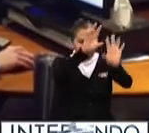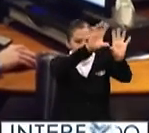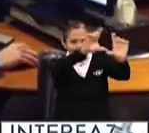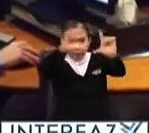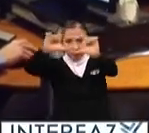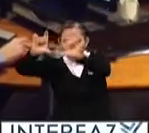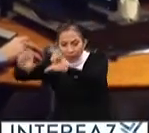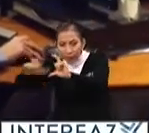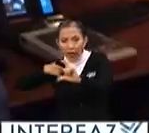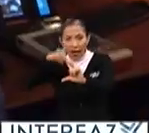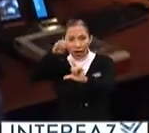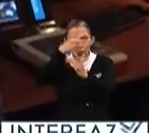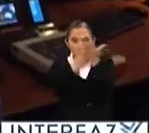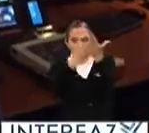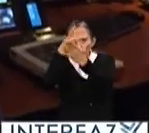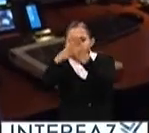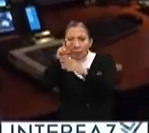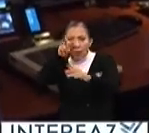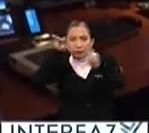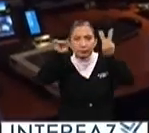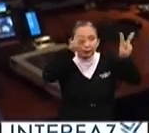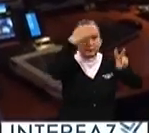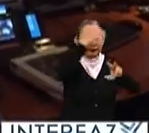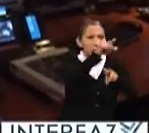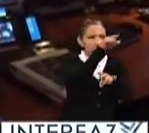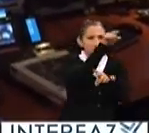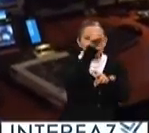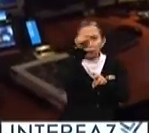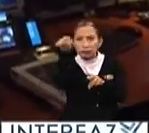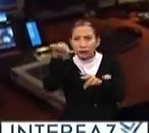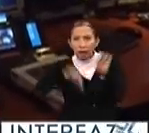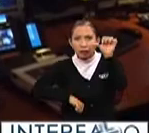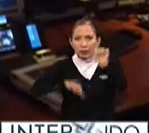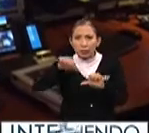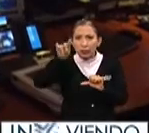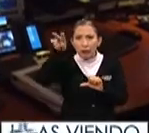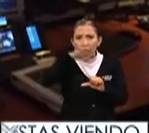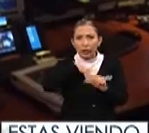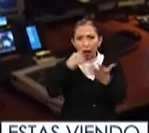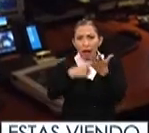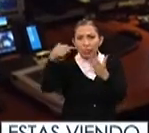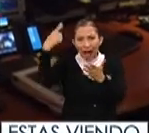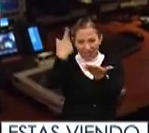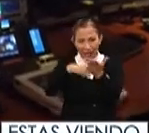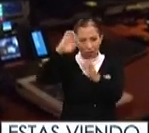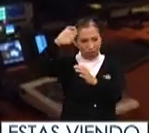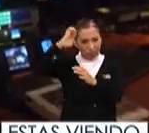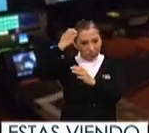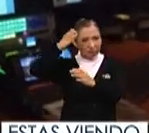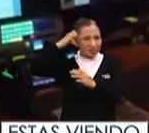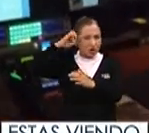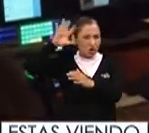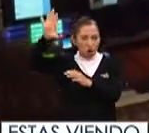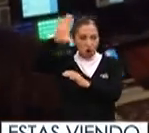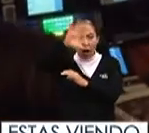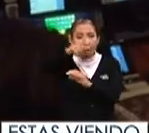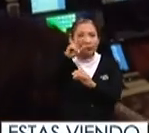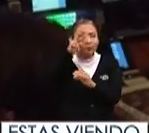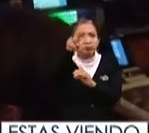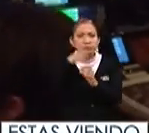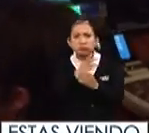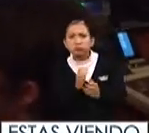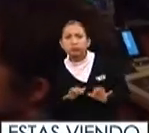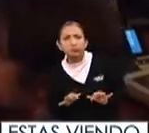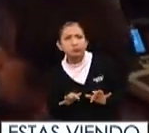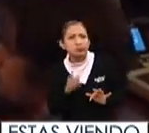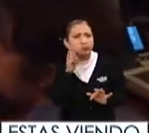un programa en las pantallas donde saben cuáles son las actividades a bordo y pueden relacionar